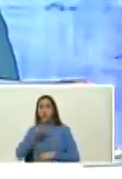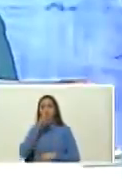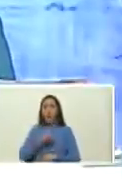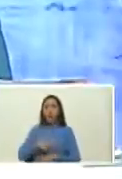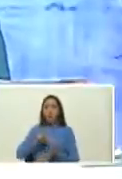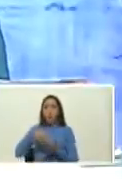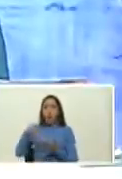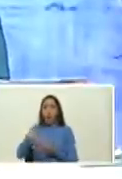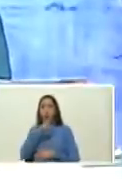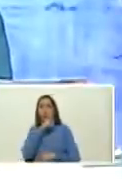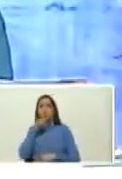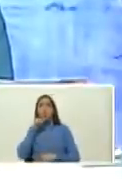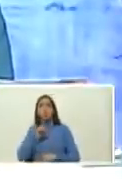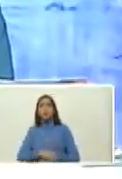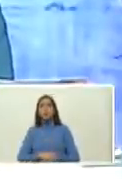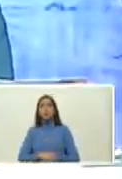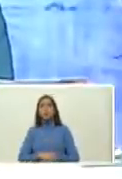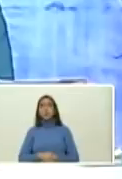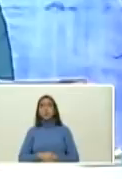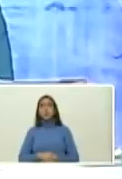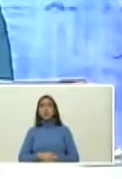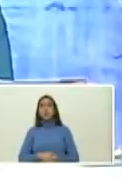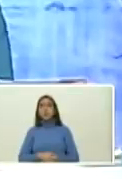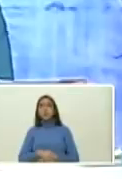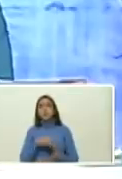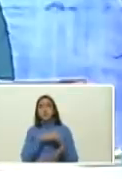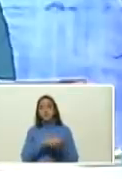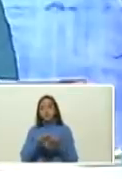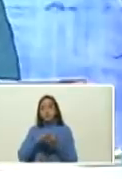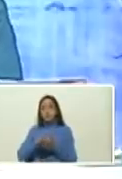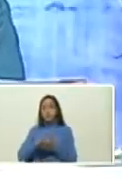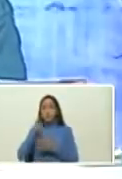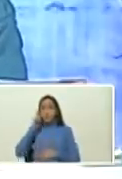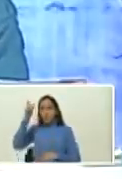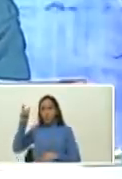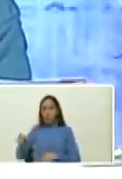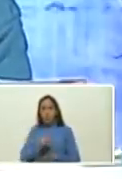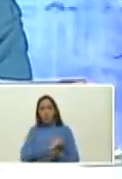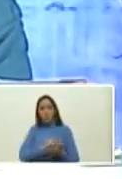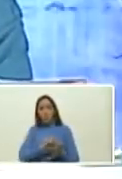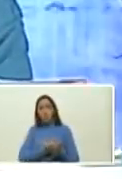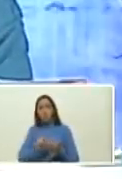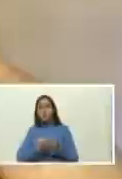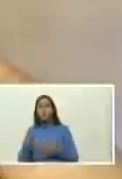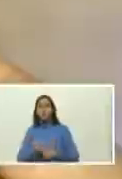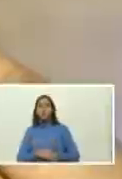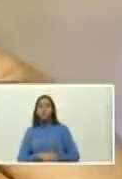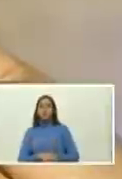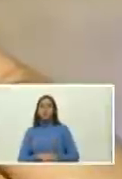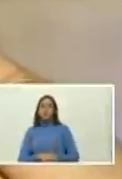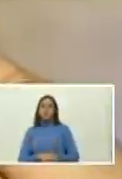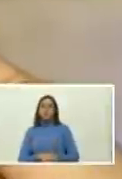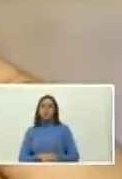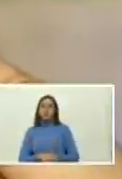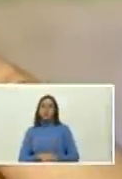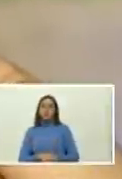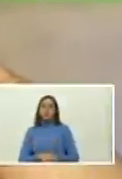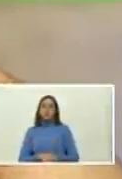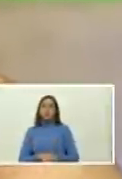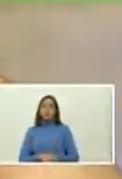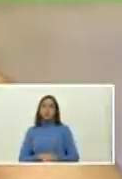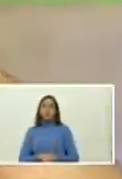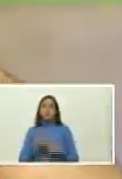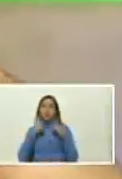Editorial Galac allá viene Andrés Aguilar Pérez viene con la muerte atrás